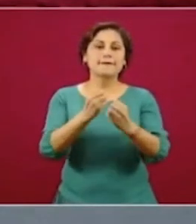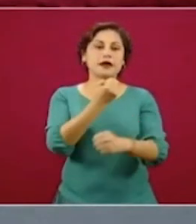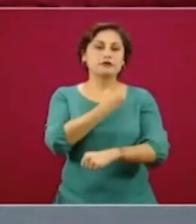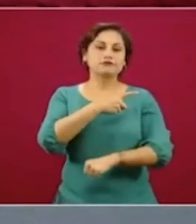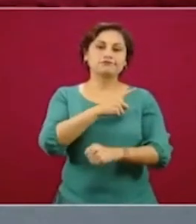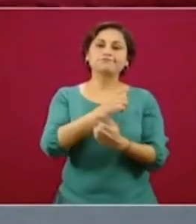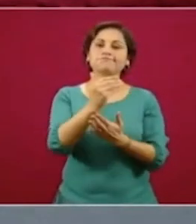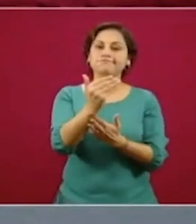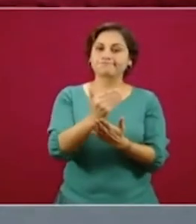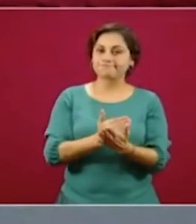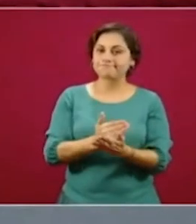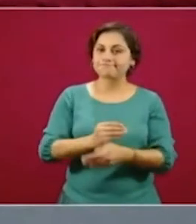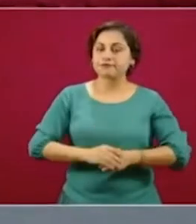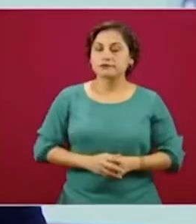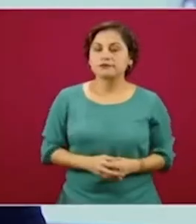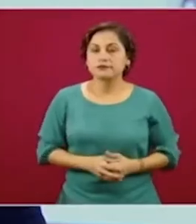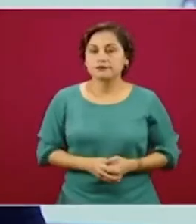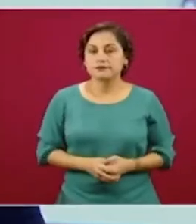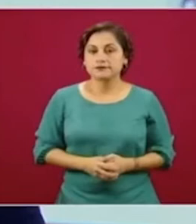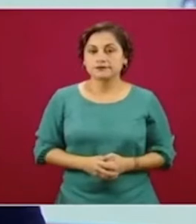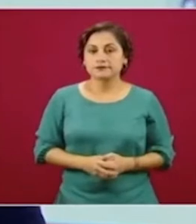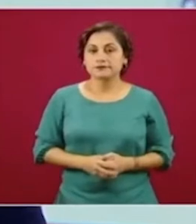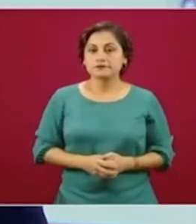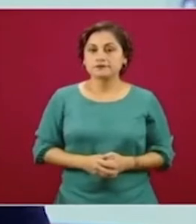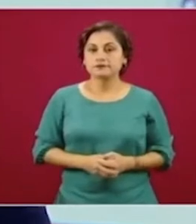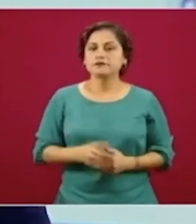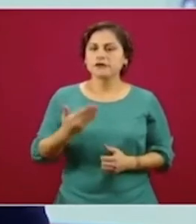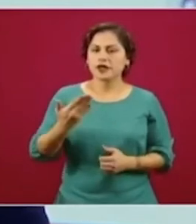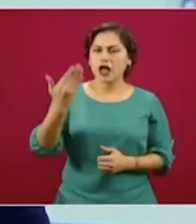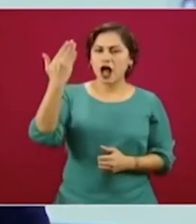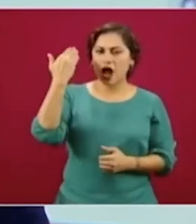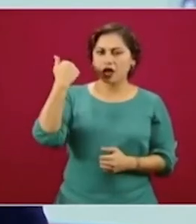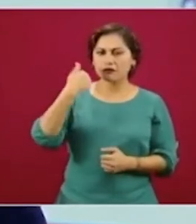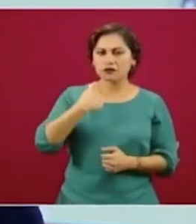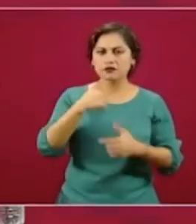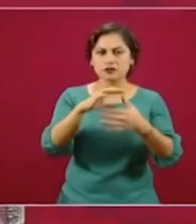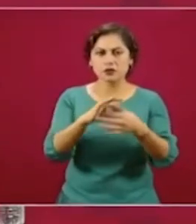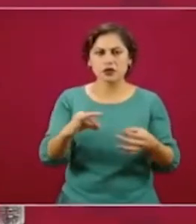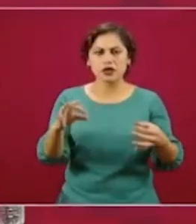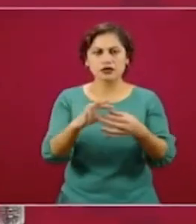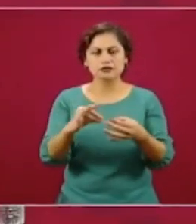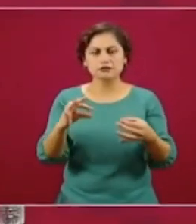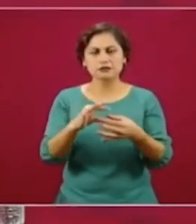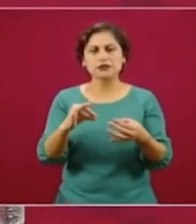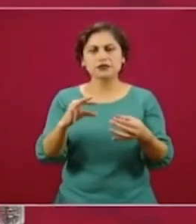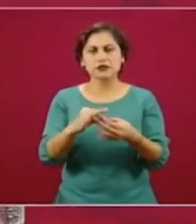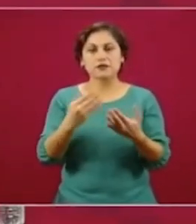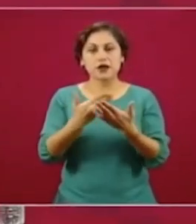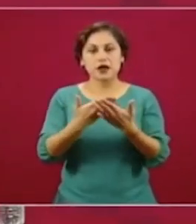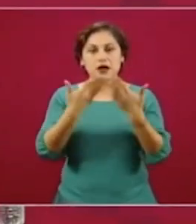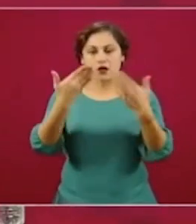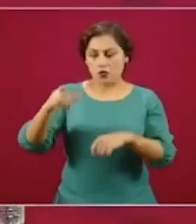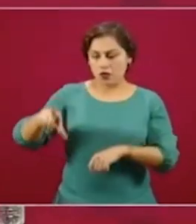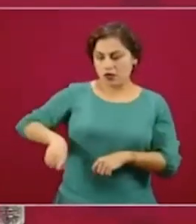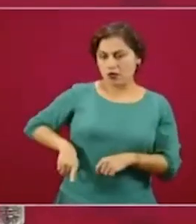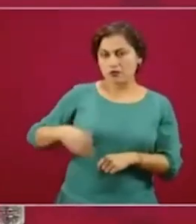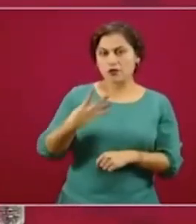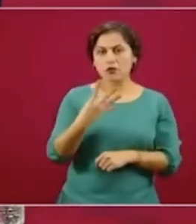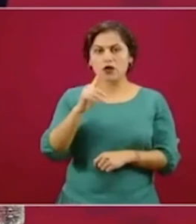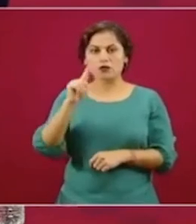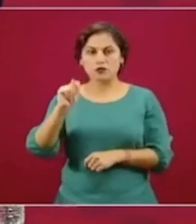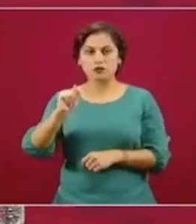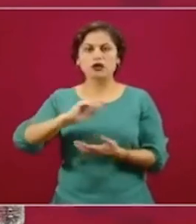referencia y señalaba que la agricultura ha avanzado en la cuarta transformación, aquí les doy algunos datos.